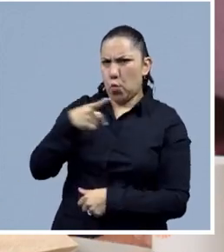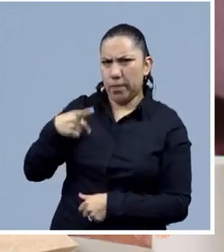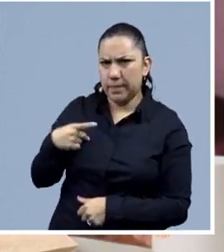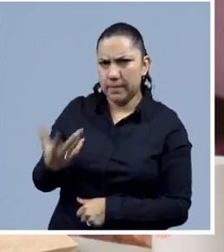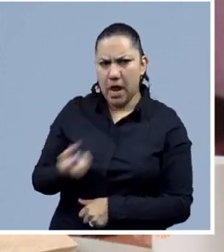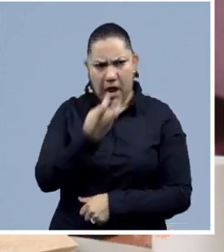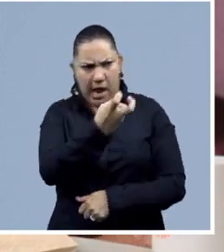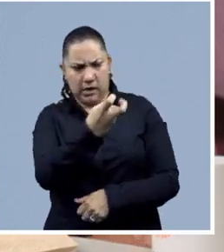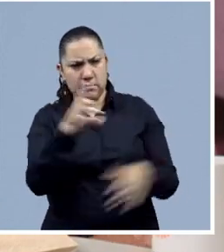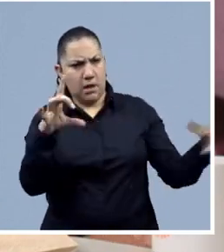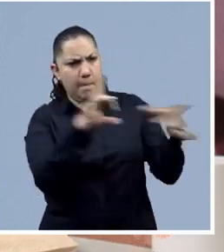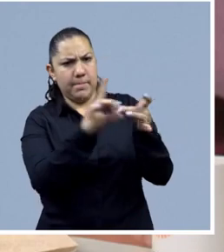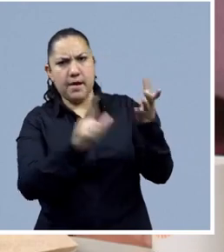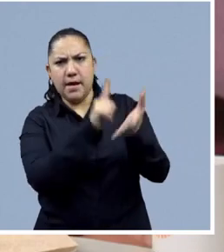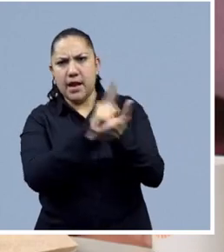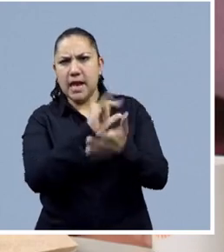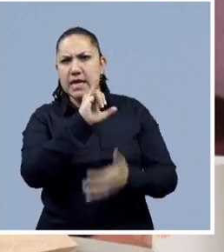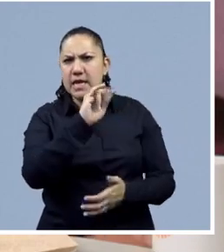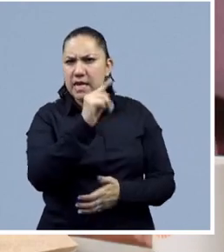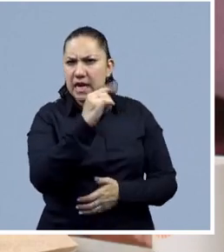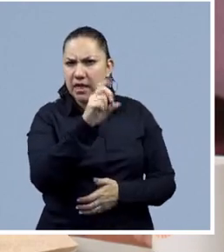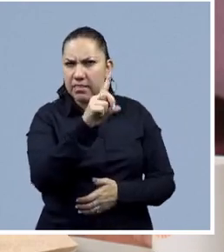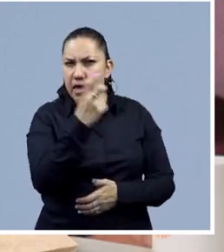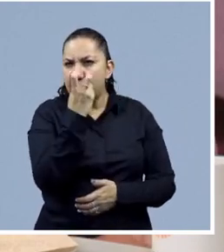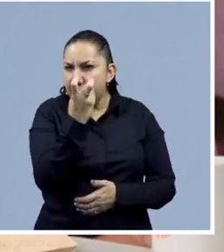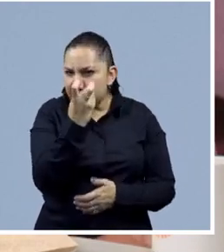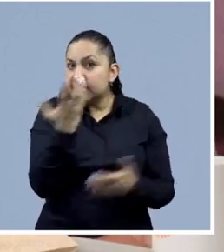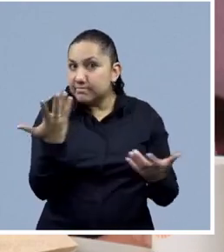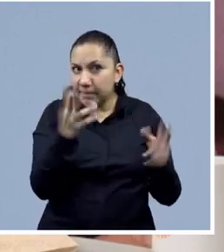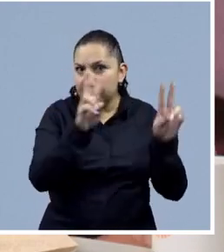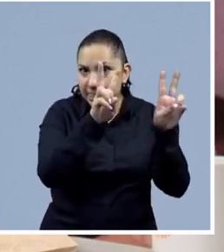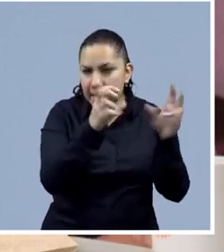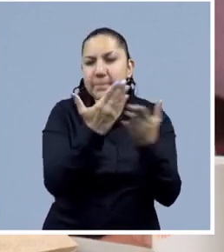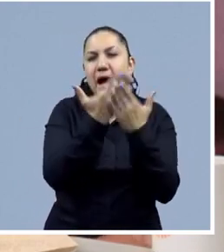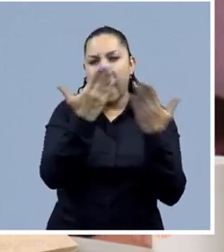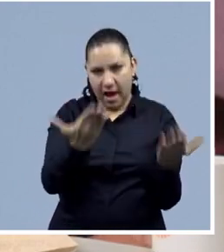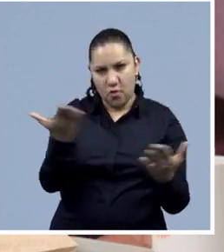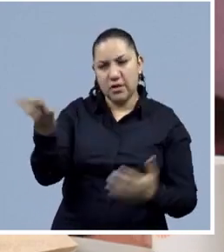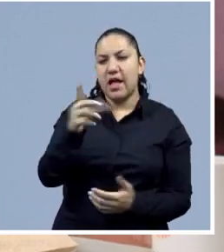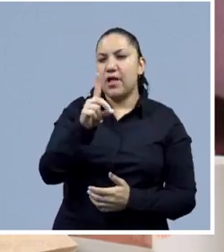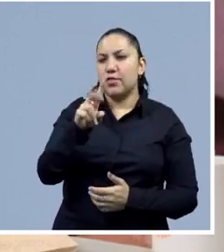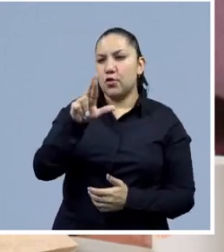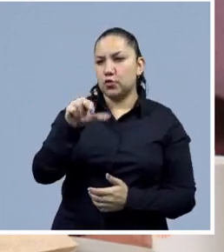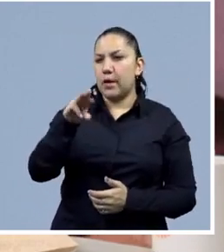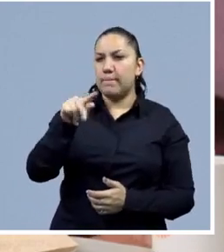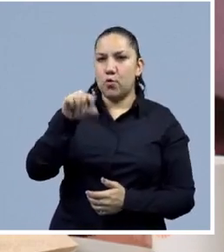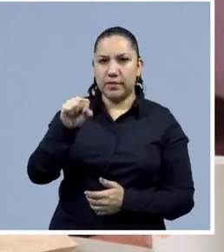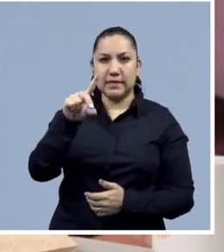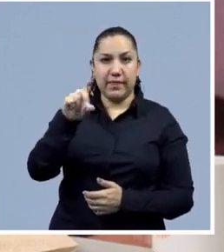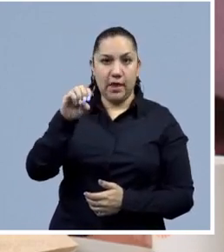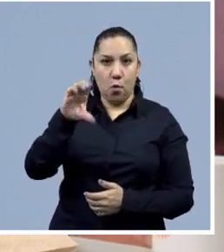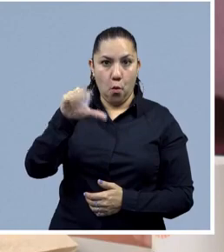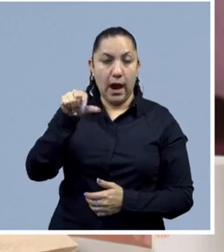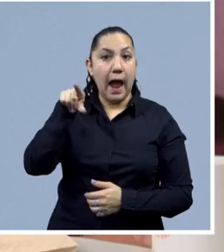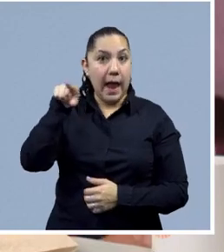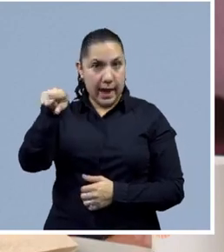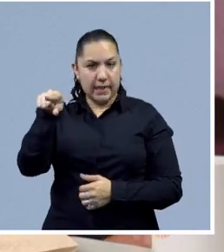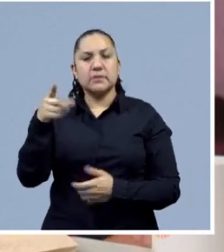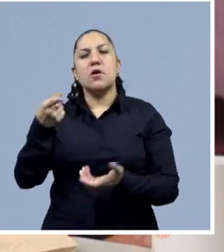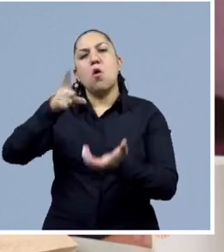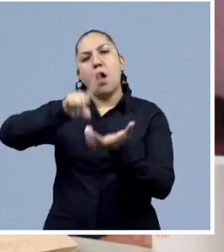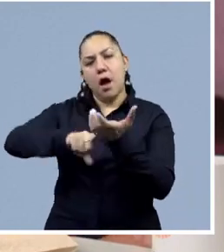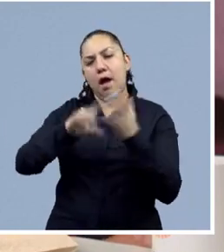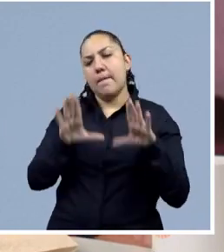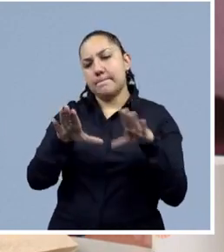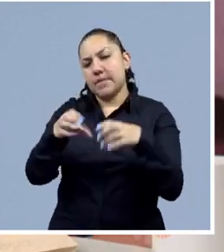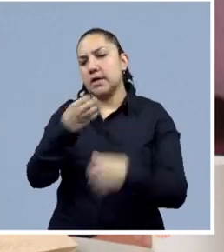ley Ingrid. Justamente para hablar sobre este tema, el día de hoy nos acompaña en entrevista a la doctora Andrea Montes de Oca, quien es académica de